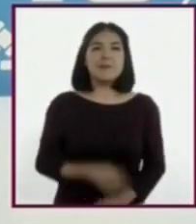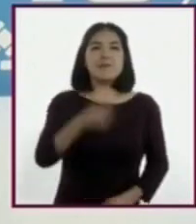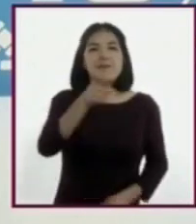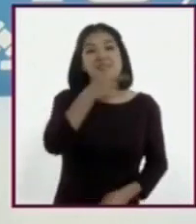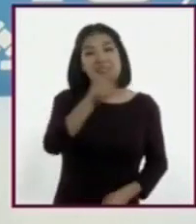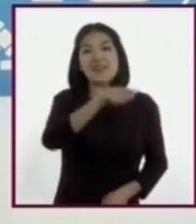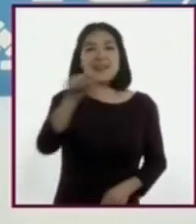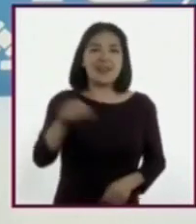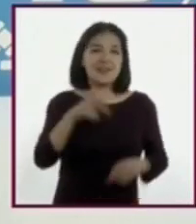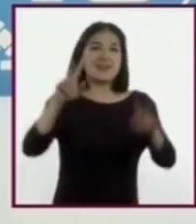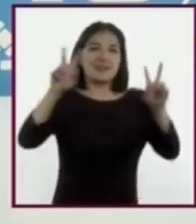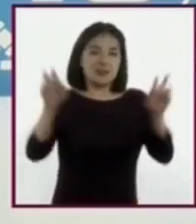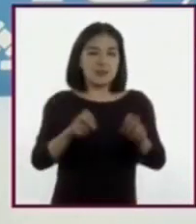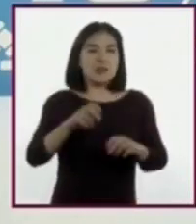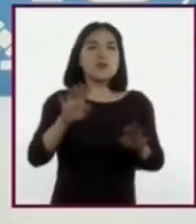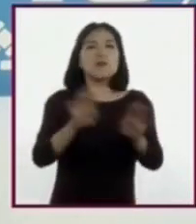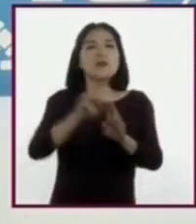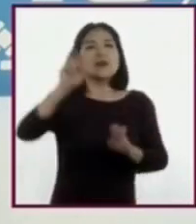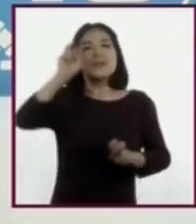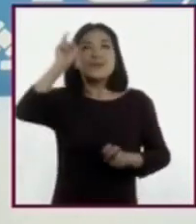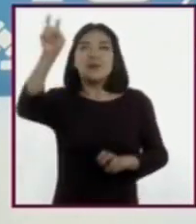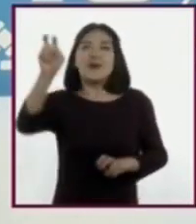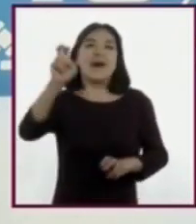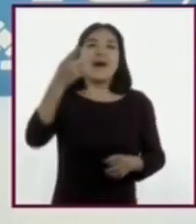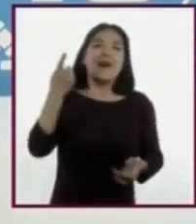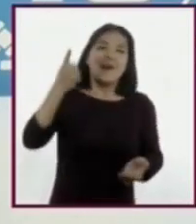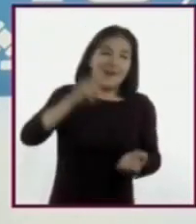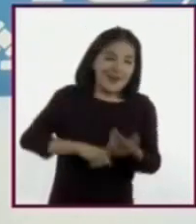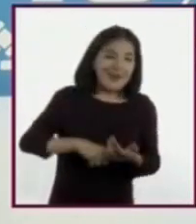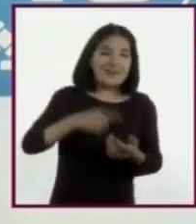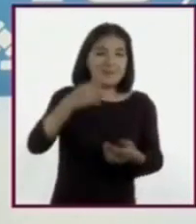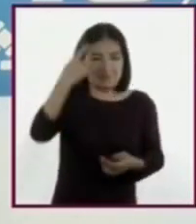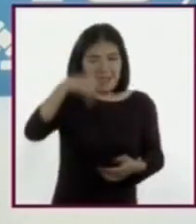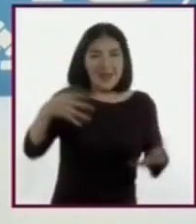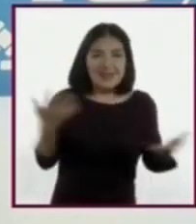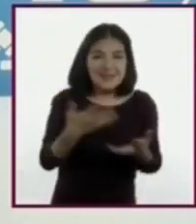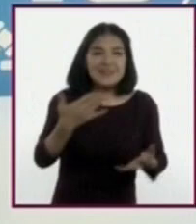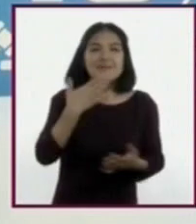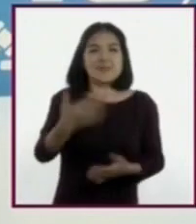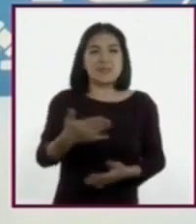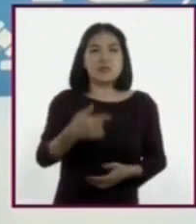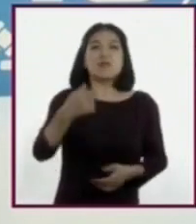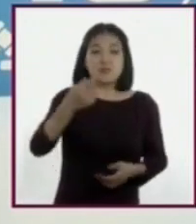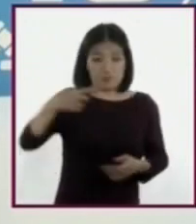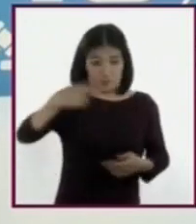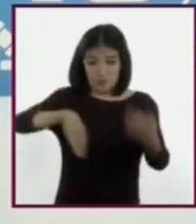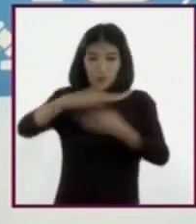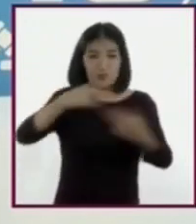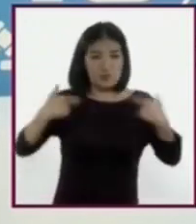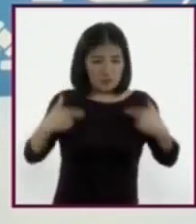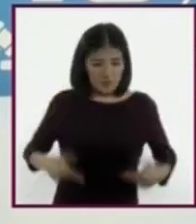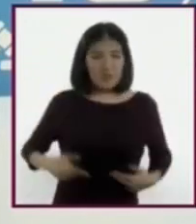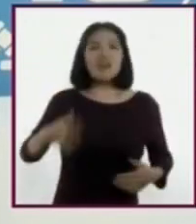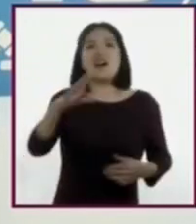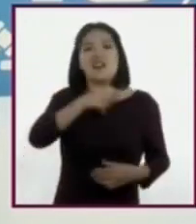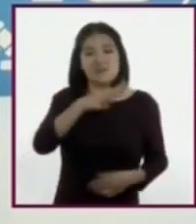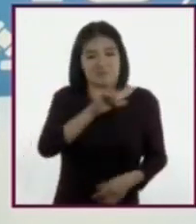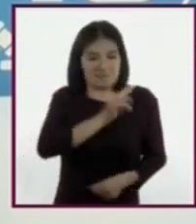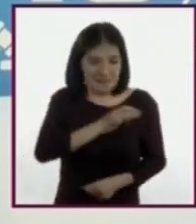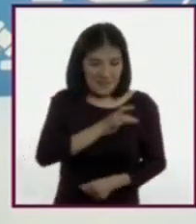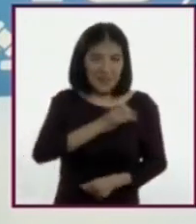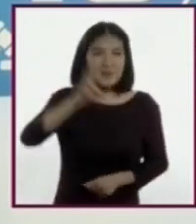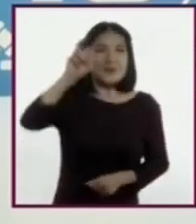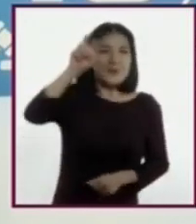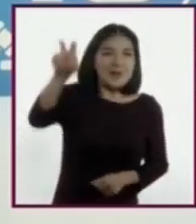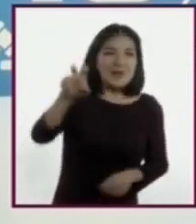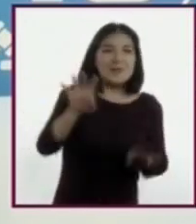popular, soñar no cuesta nada. Los seres humanos tenemos sueños, miedos y esperanzas, desde la niñez